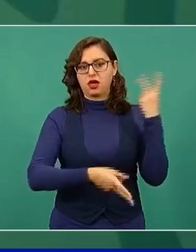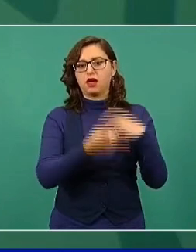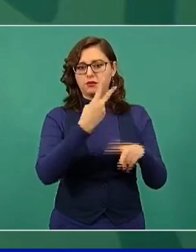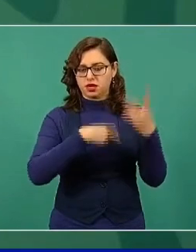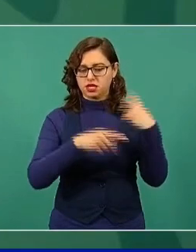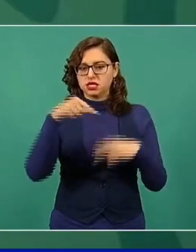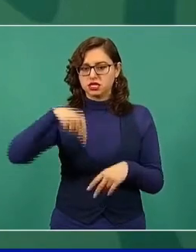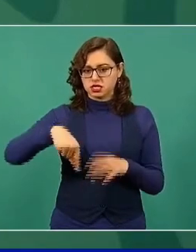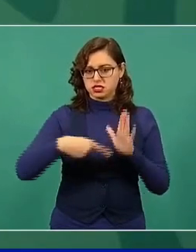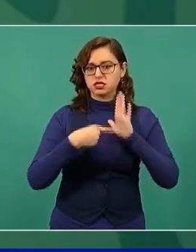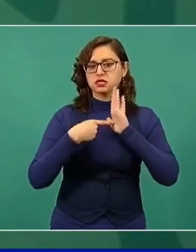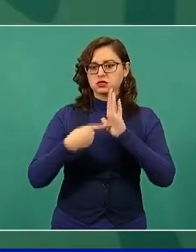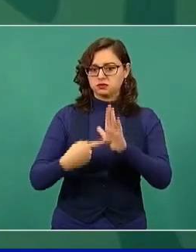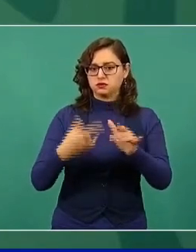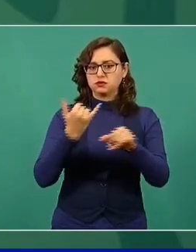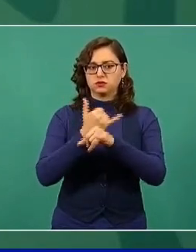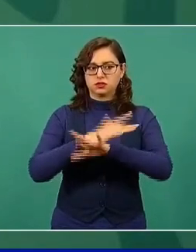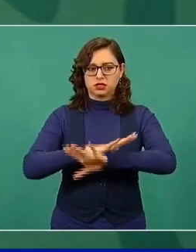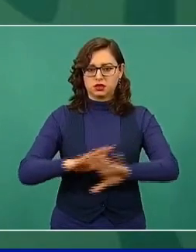Washington.